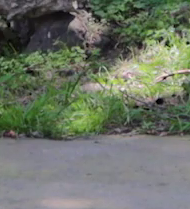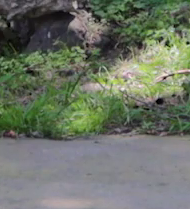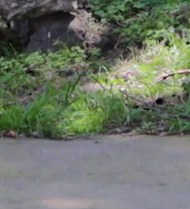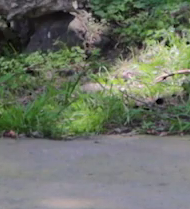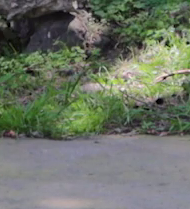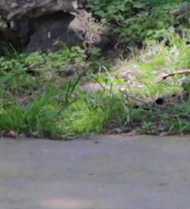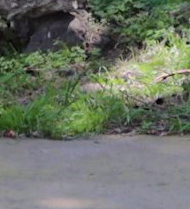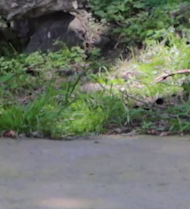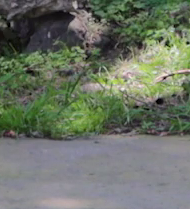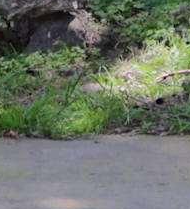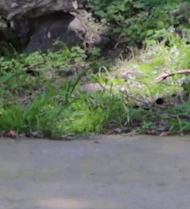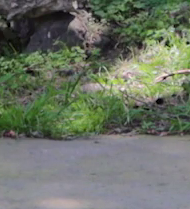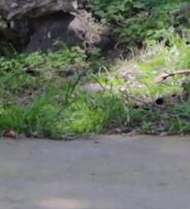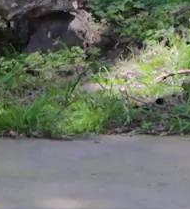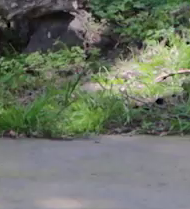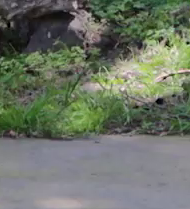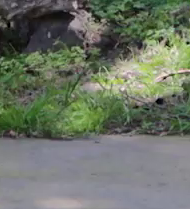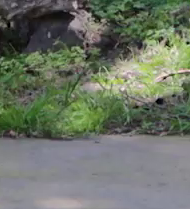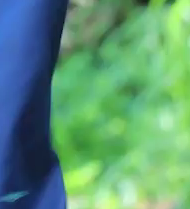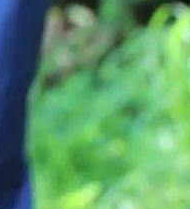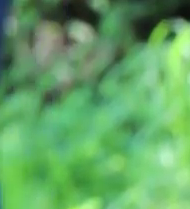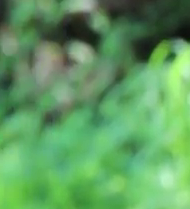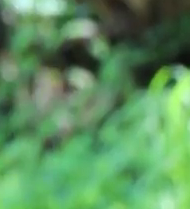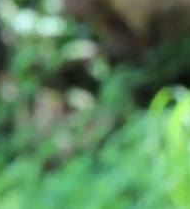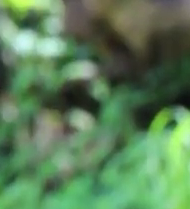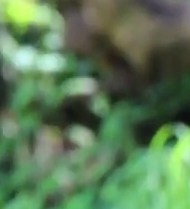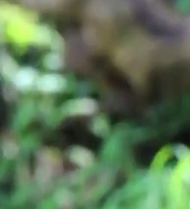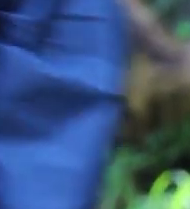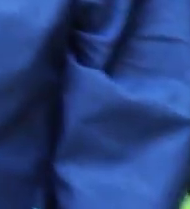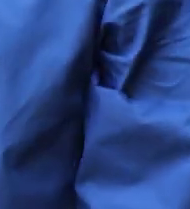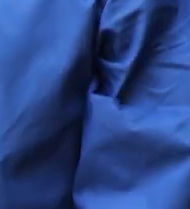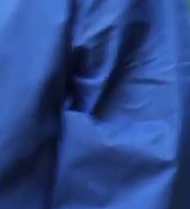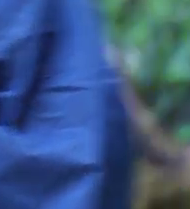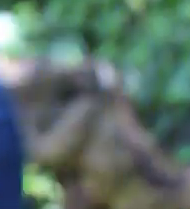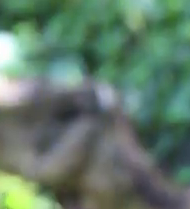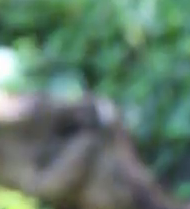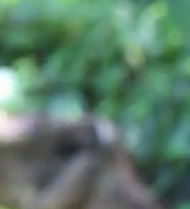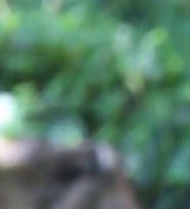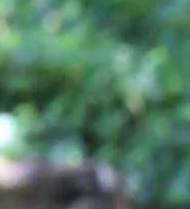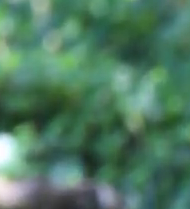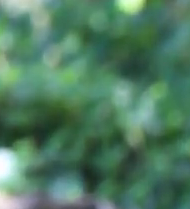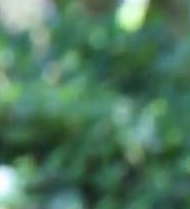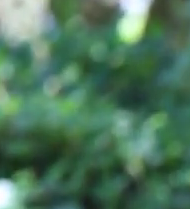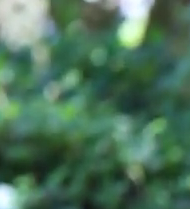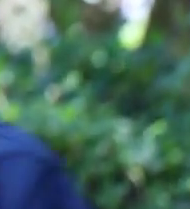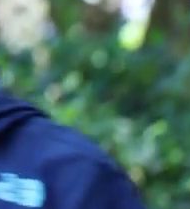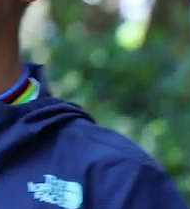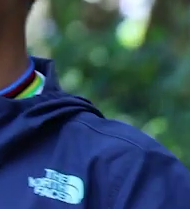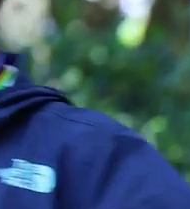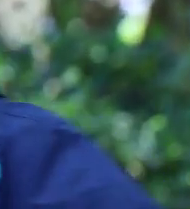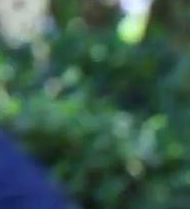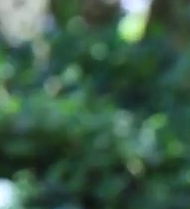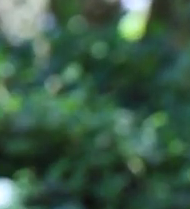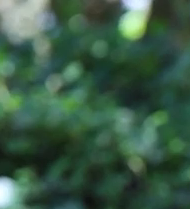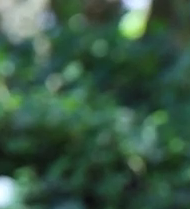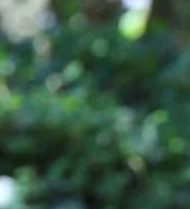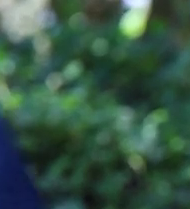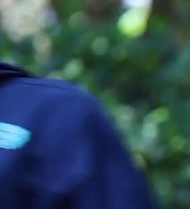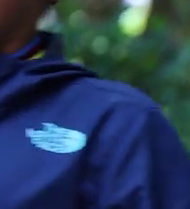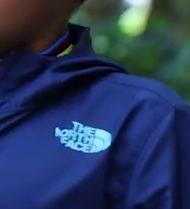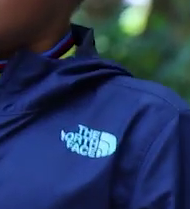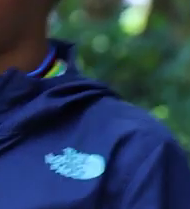Descansamos. Movemos nuestros piecitos. Los pies. Movemos los pies. Nos relajamos. Respiramos.